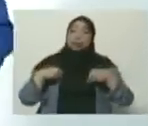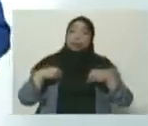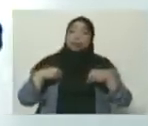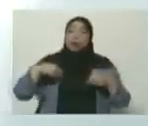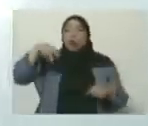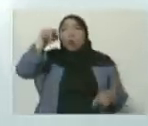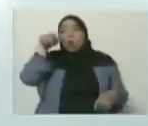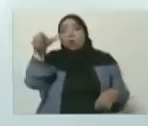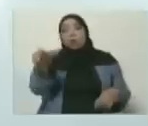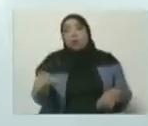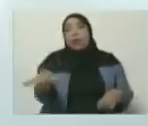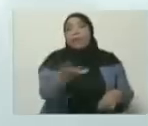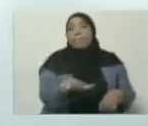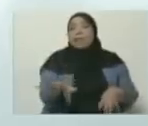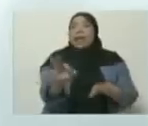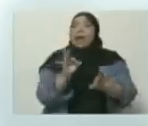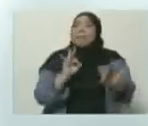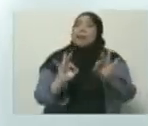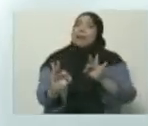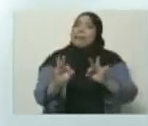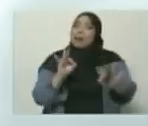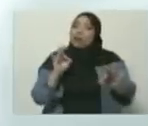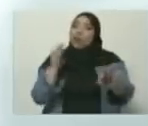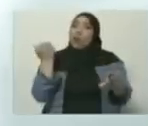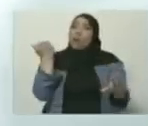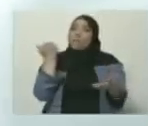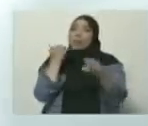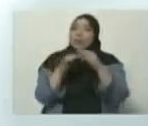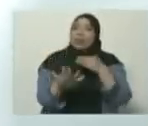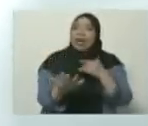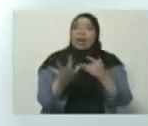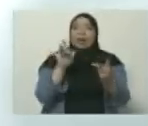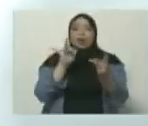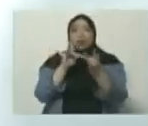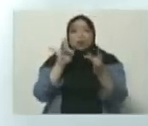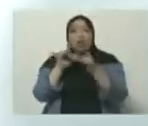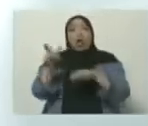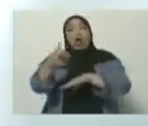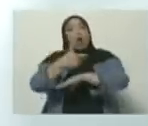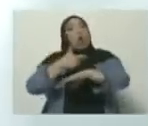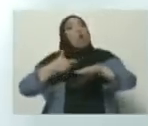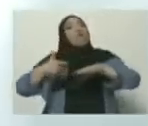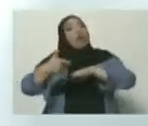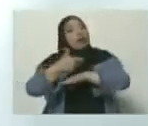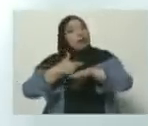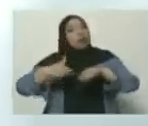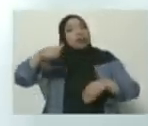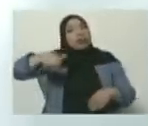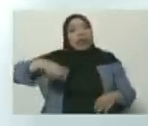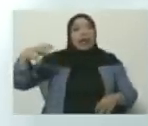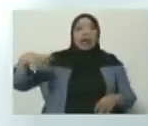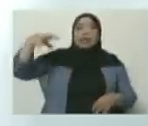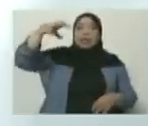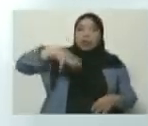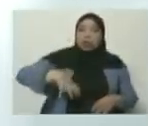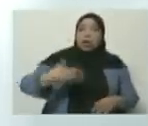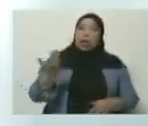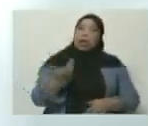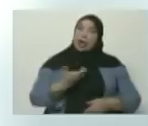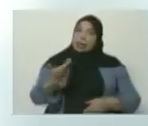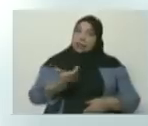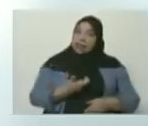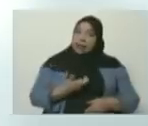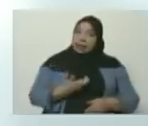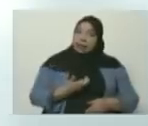la población esté preparada. Mensajes directos a los gobernadores y gobernadoras de estado, a los alcaldes y